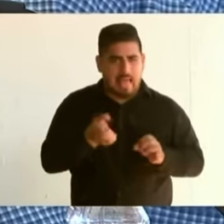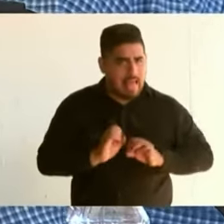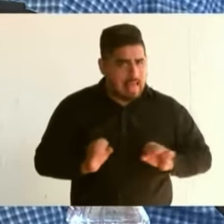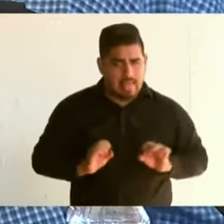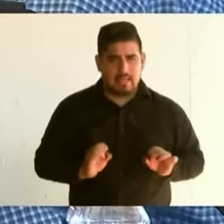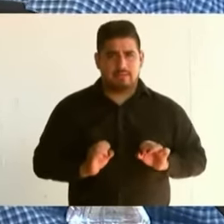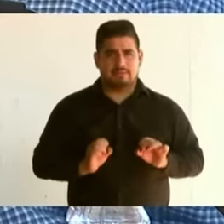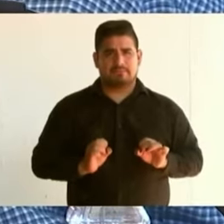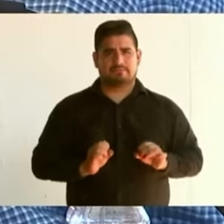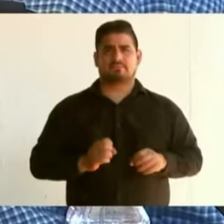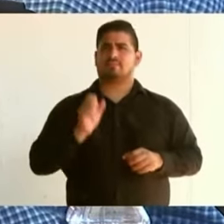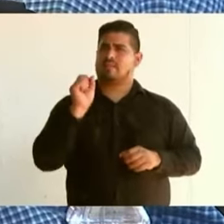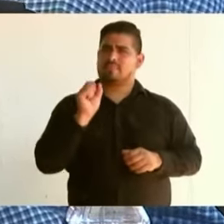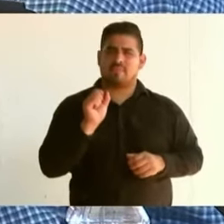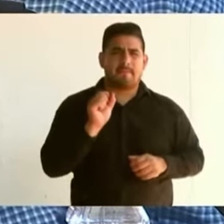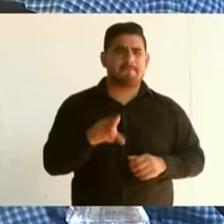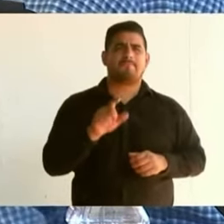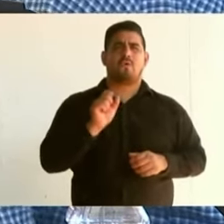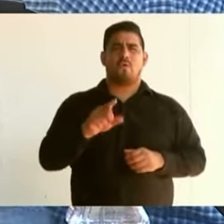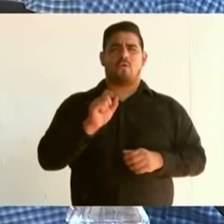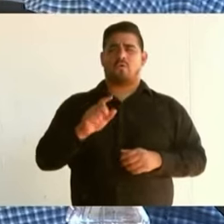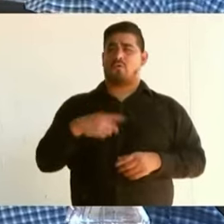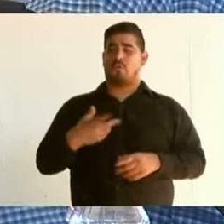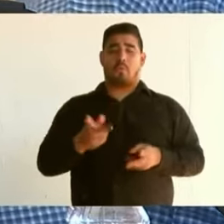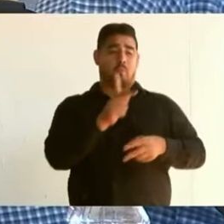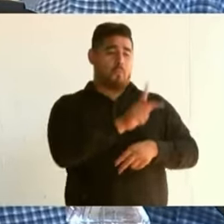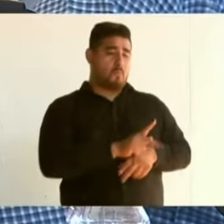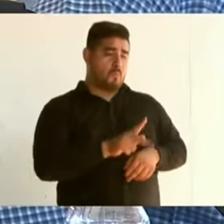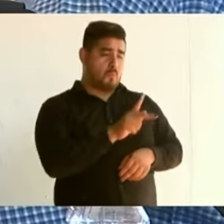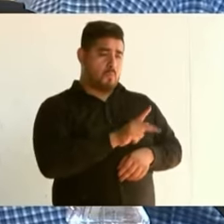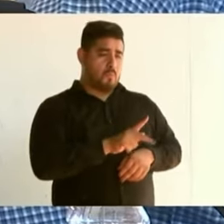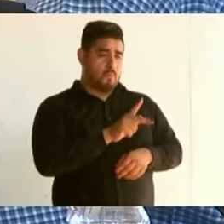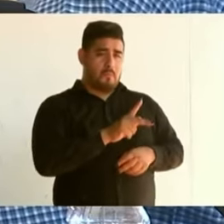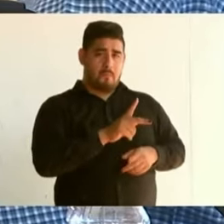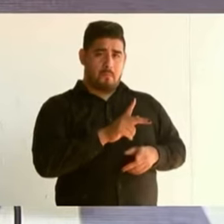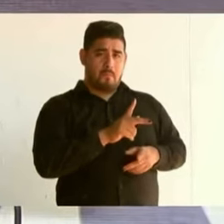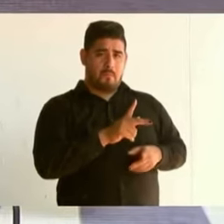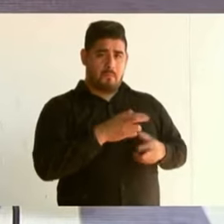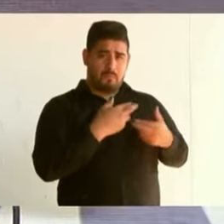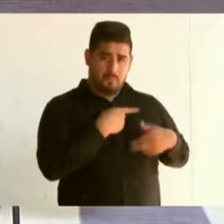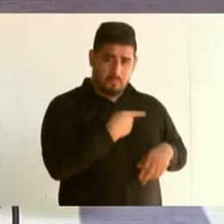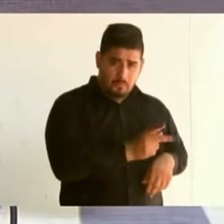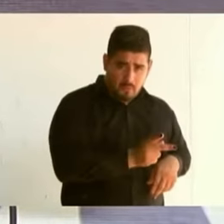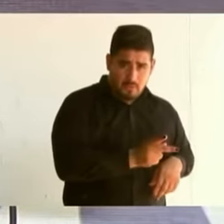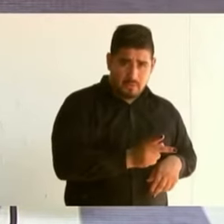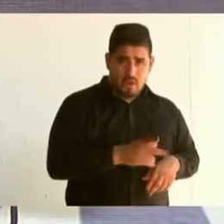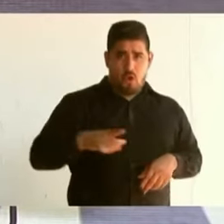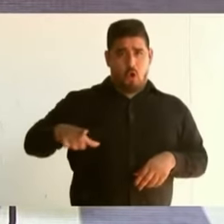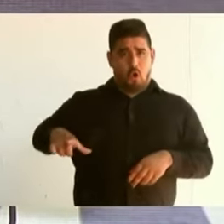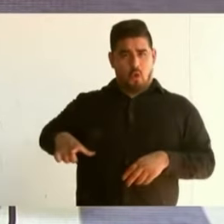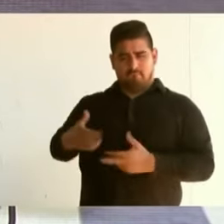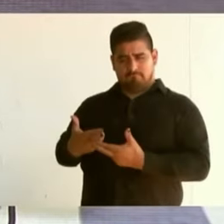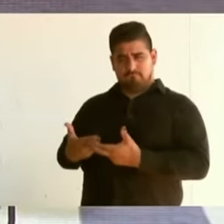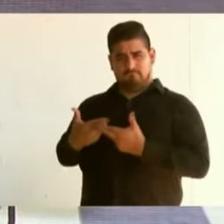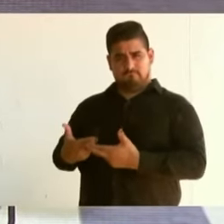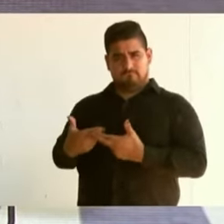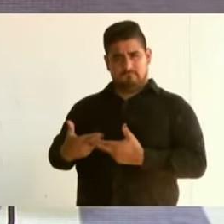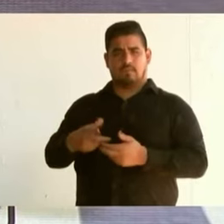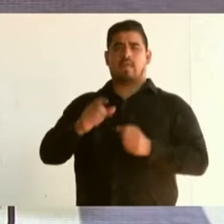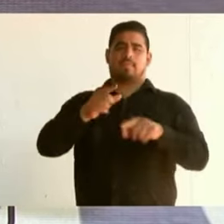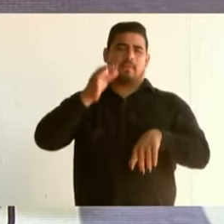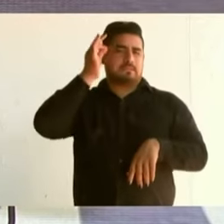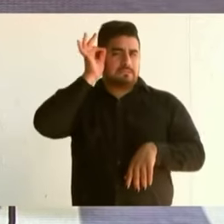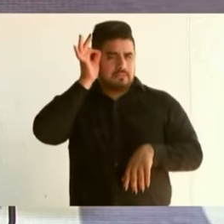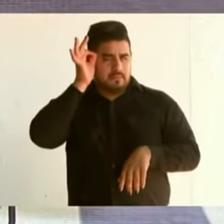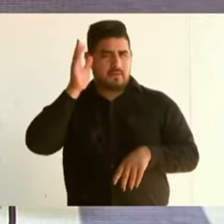El que nunca haya pueblo rico con pueblo pobre. Y el servir al pueblo, es